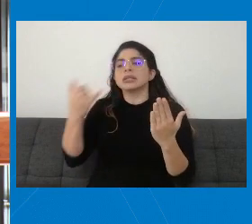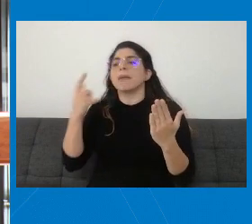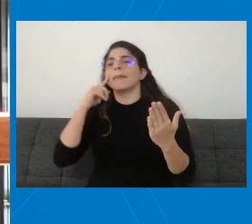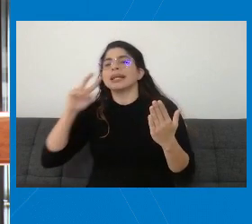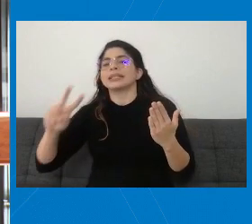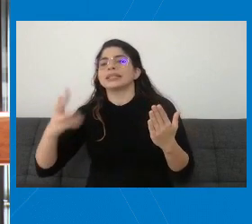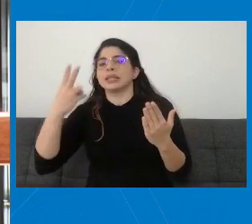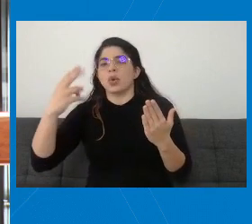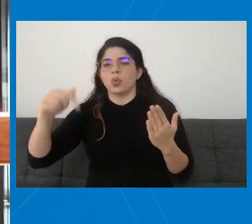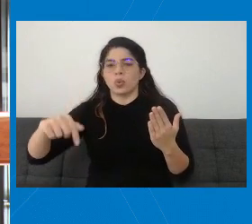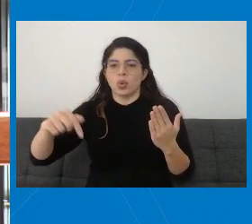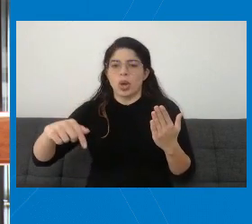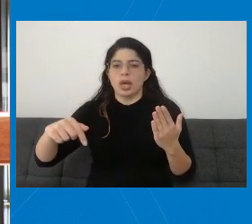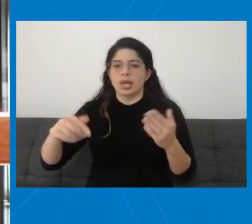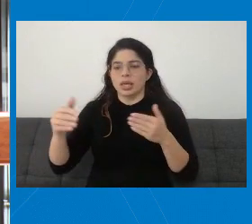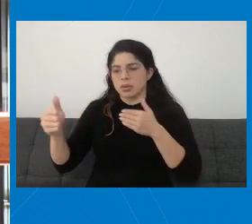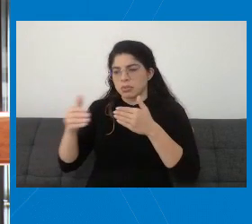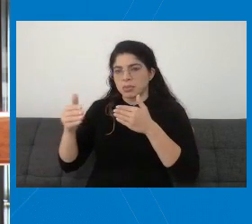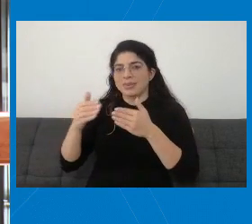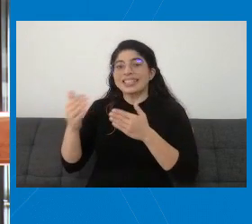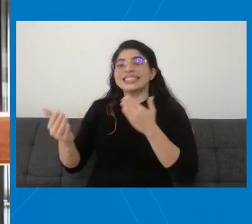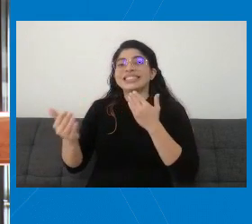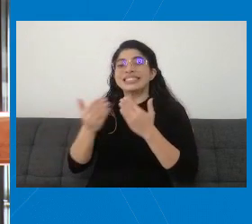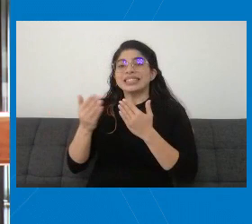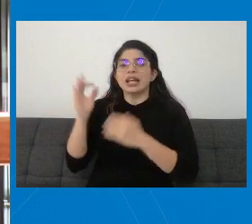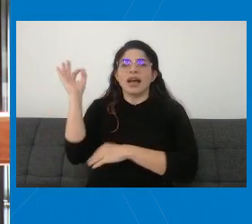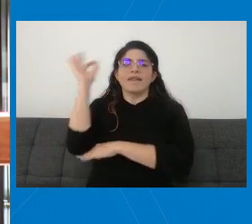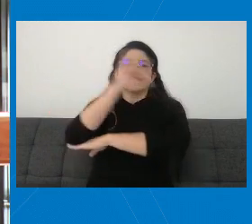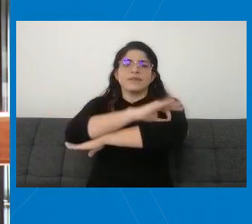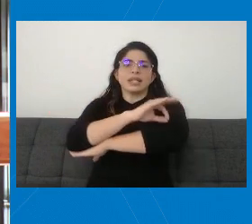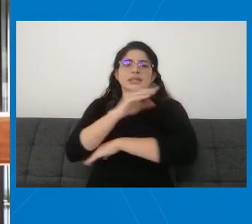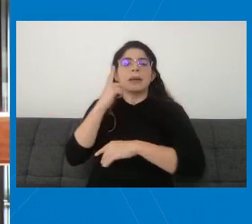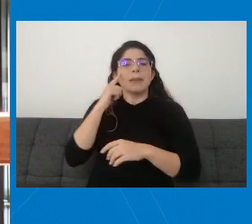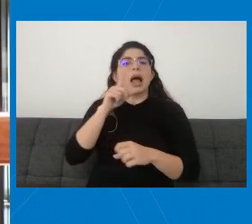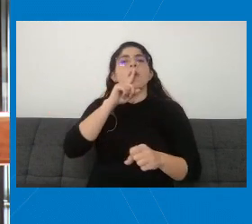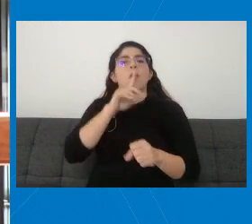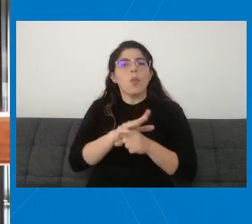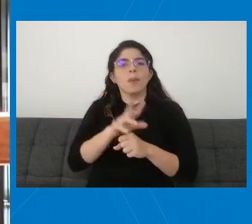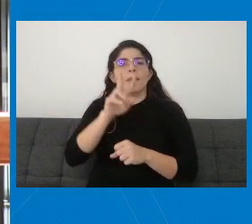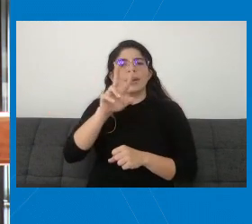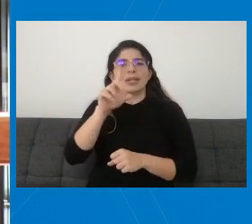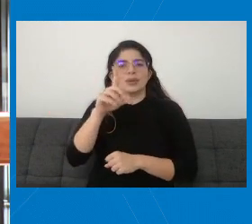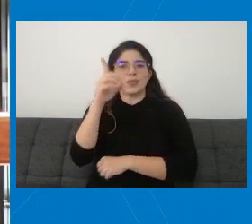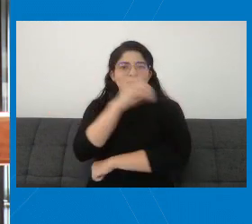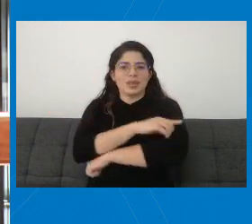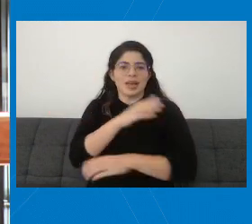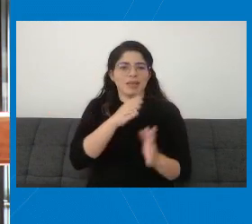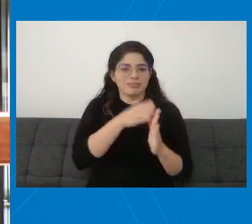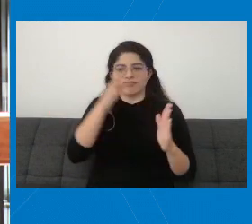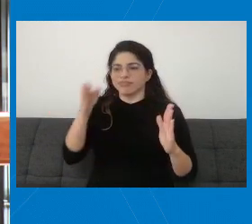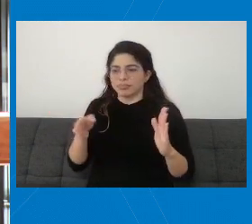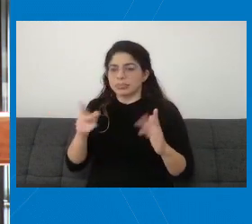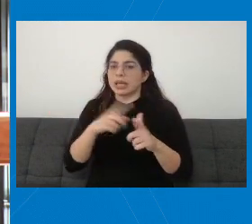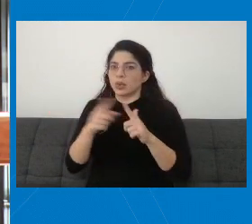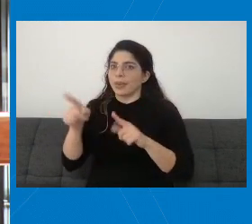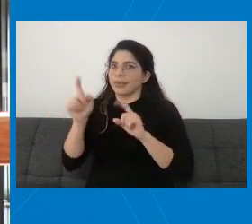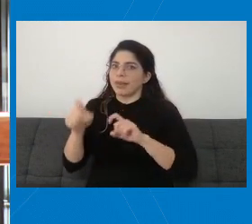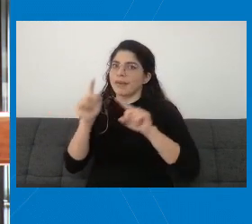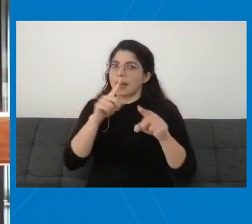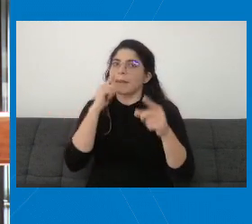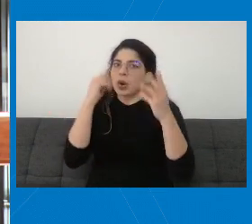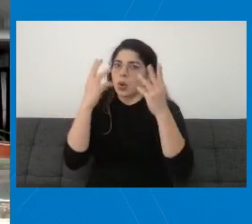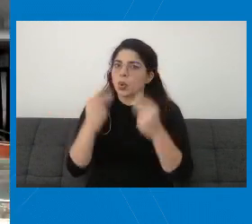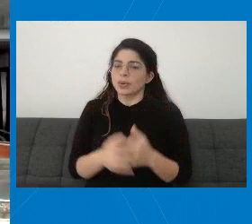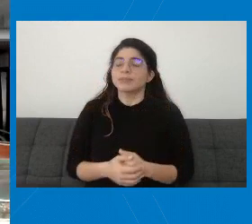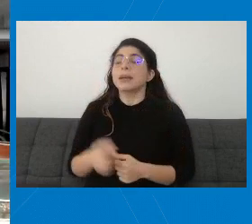dosis, aquí lo más cercano de la fecha que cumple los 21 días. Entonces, deben acercarse. Para culminar